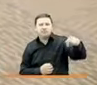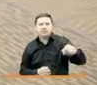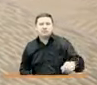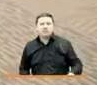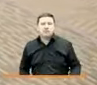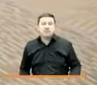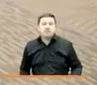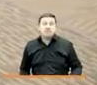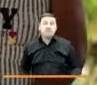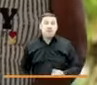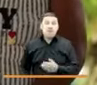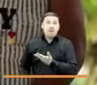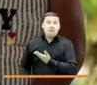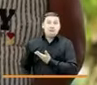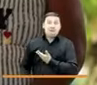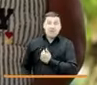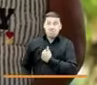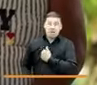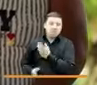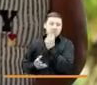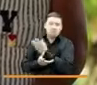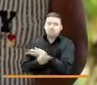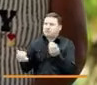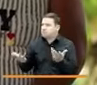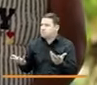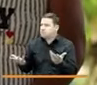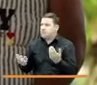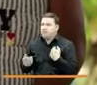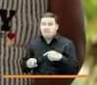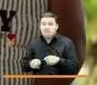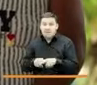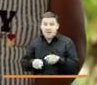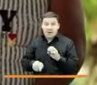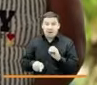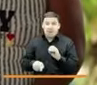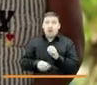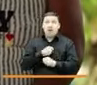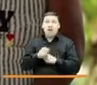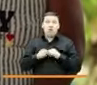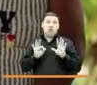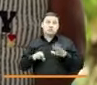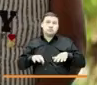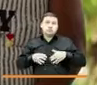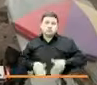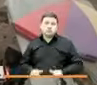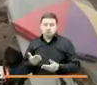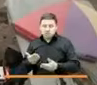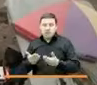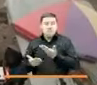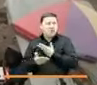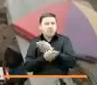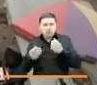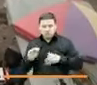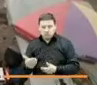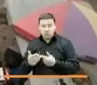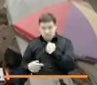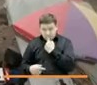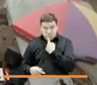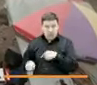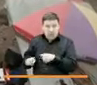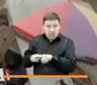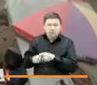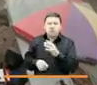cuando mi mamá desaparece yo, mi hermano dice que yo tenía apenas ocho meses de nacir eso fue un